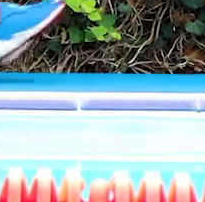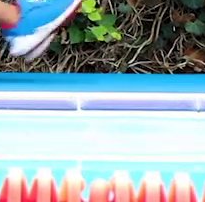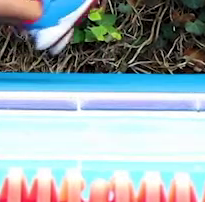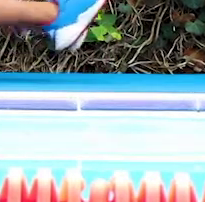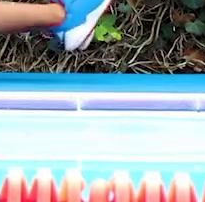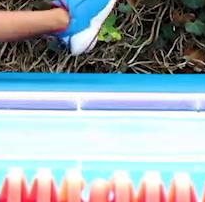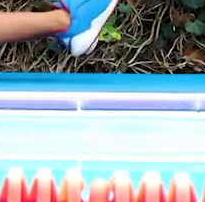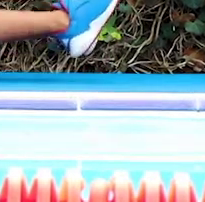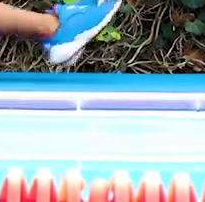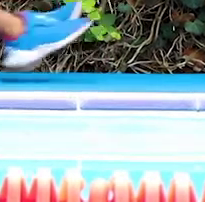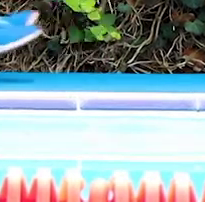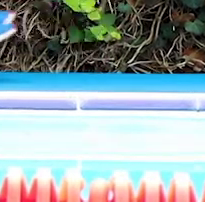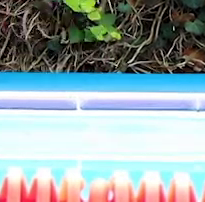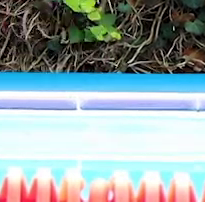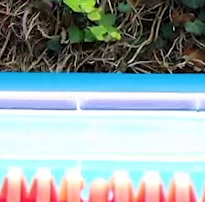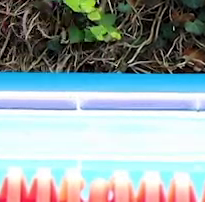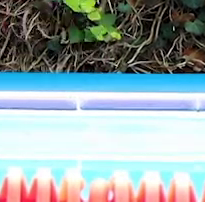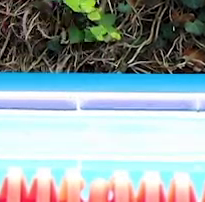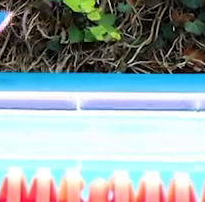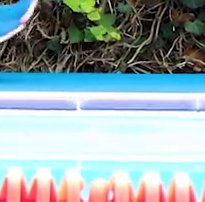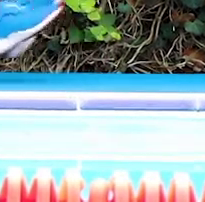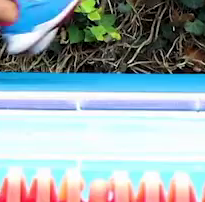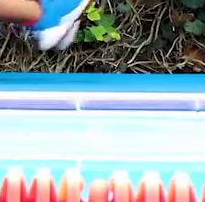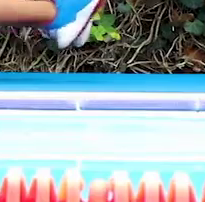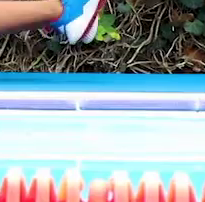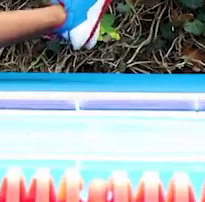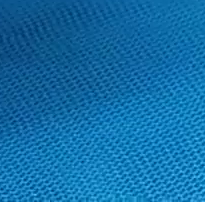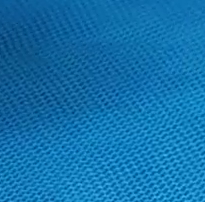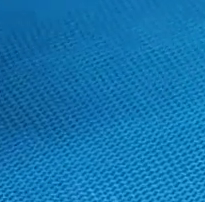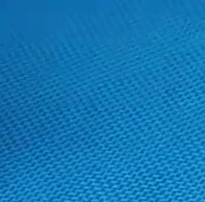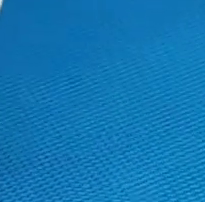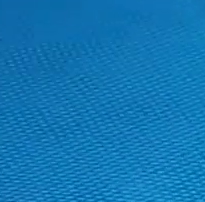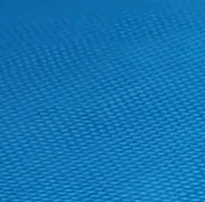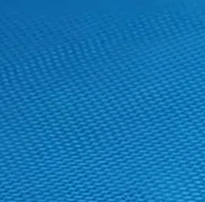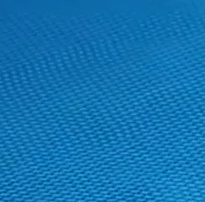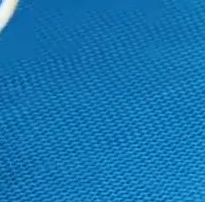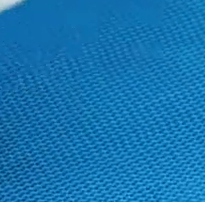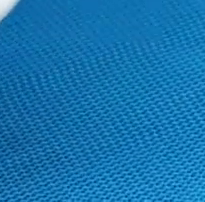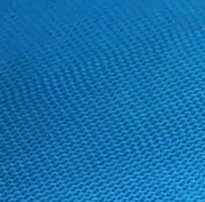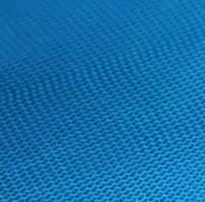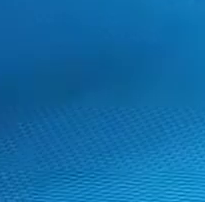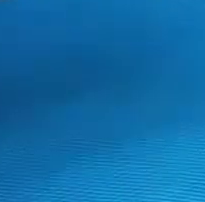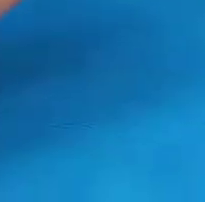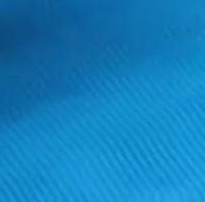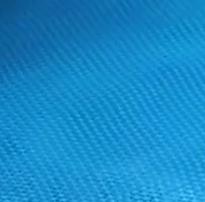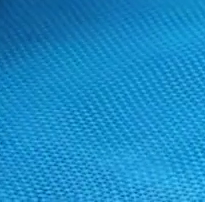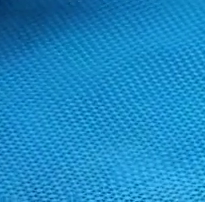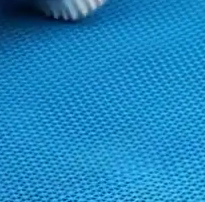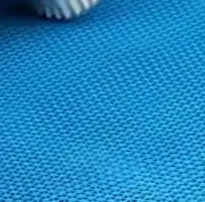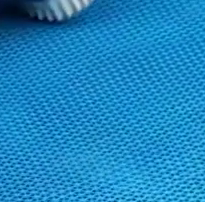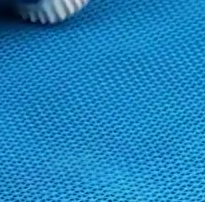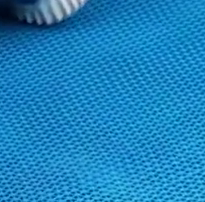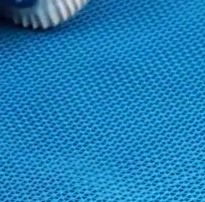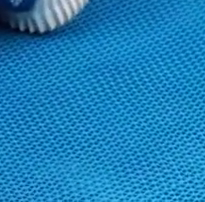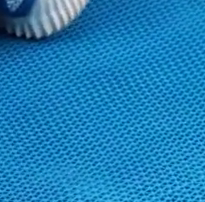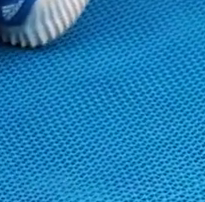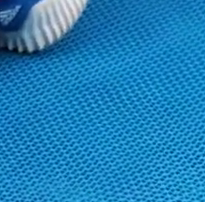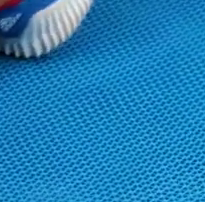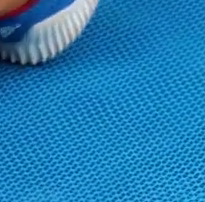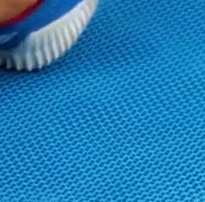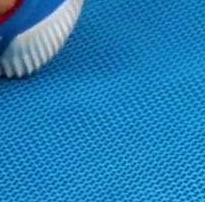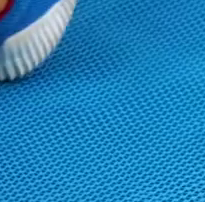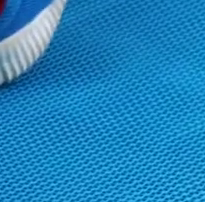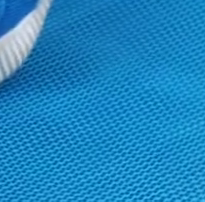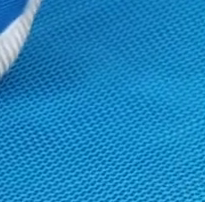Dos. Flexiona. Estira bien sin que peguen los talones en el suelo. Alto.